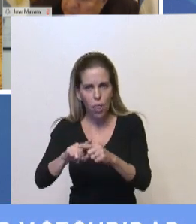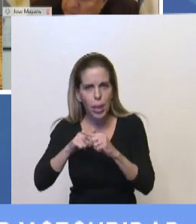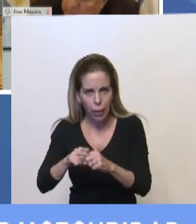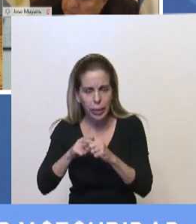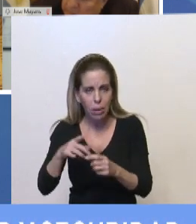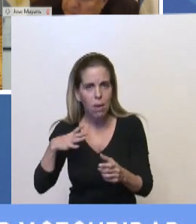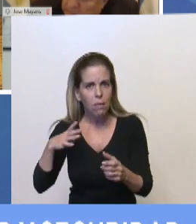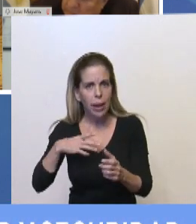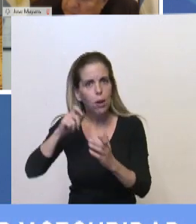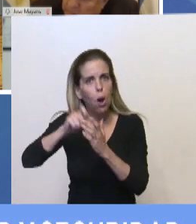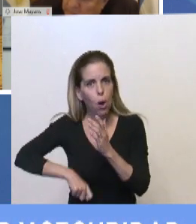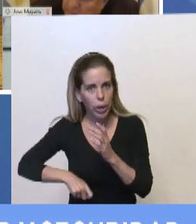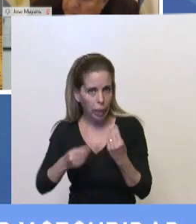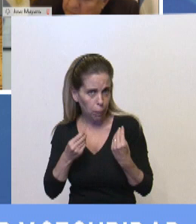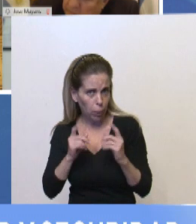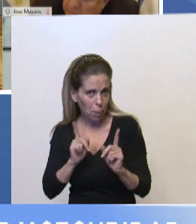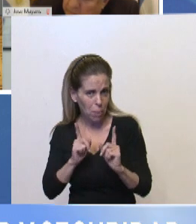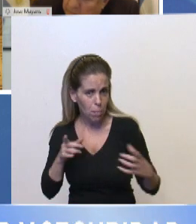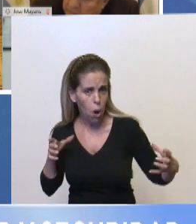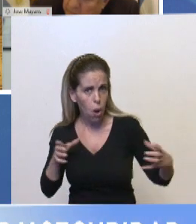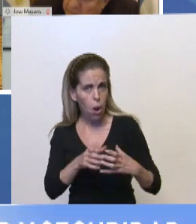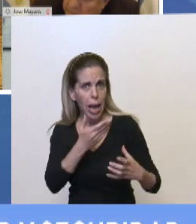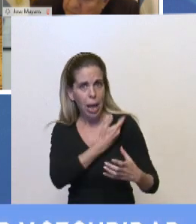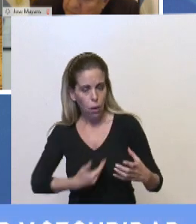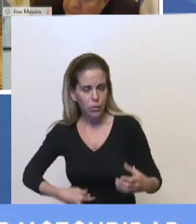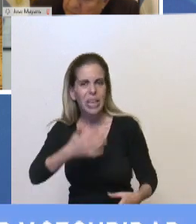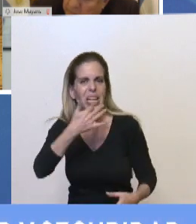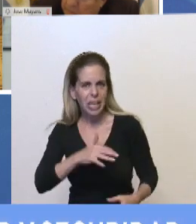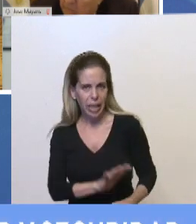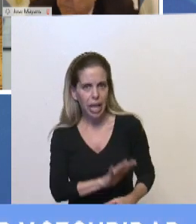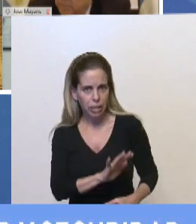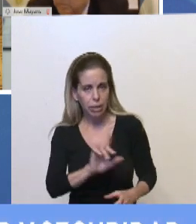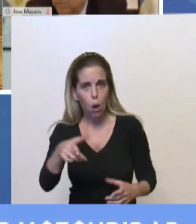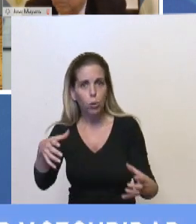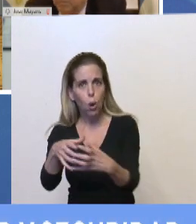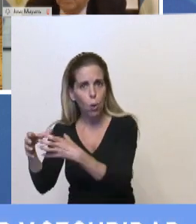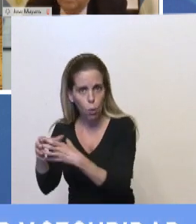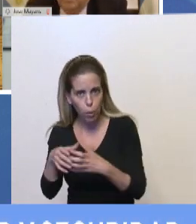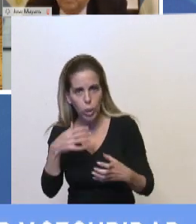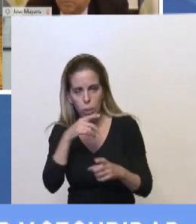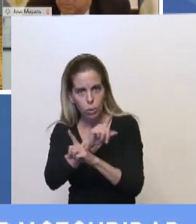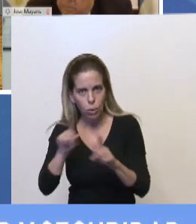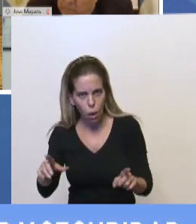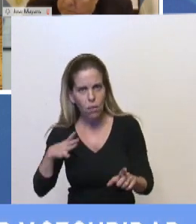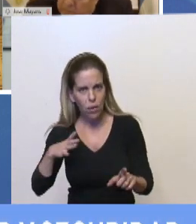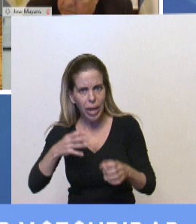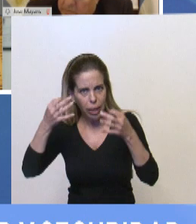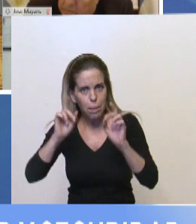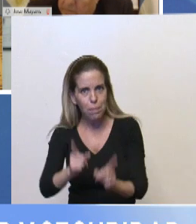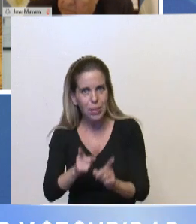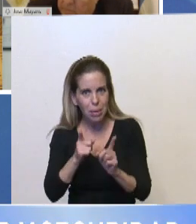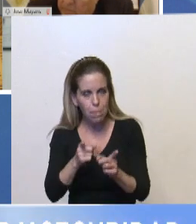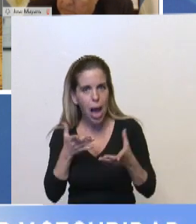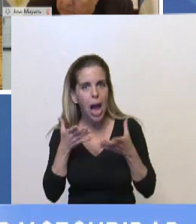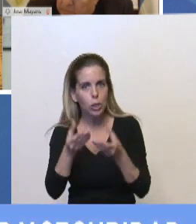parte de la oposición, porque el oficialismo también lo entiende, que este beneficio alcance también a los que